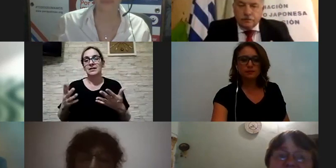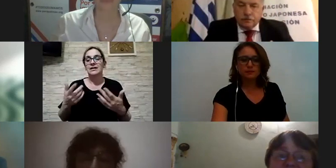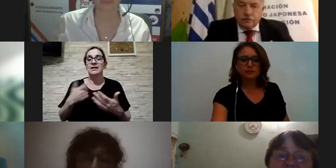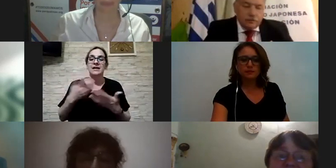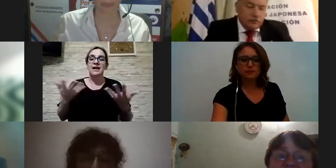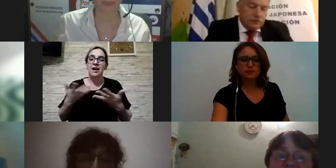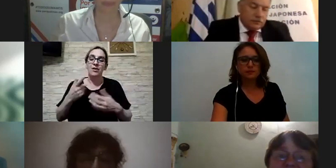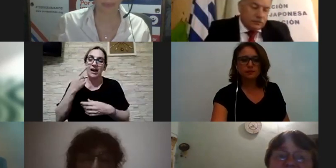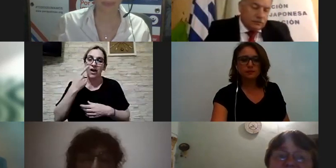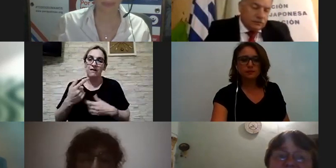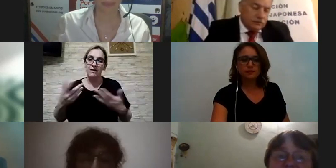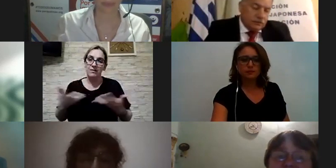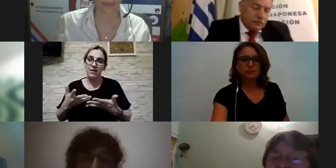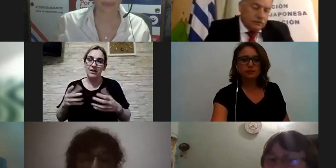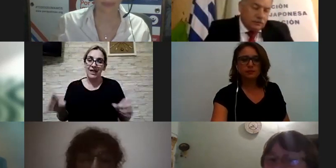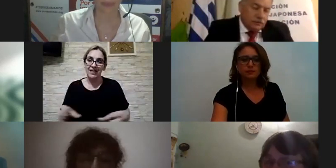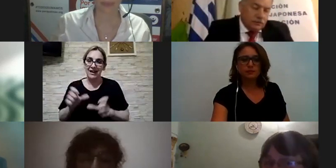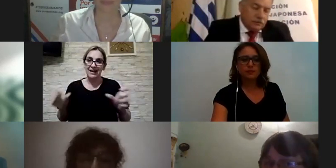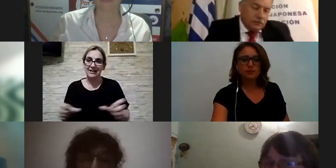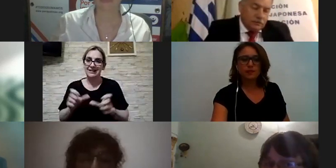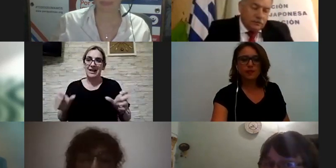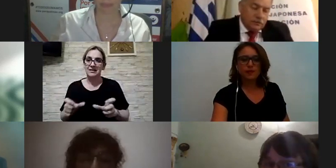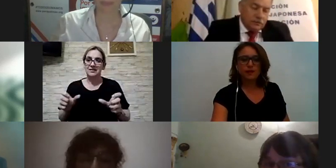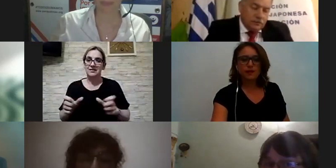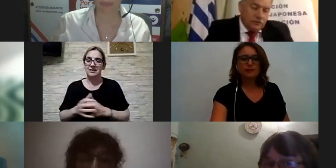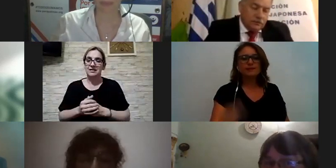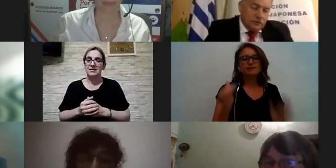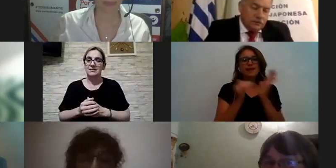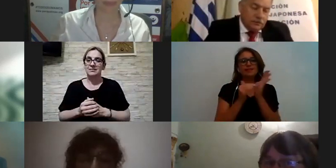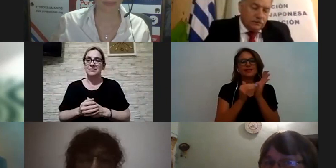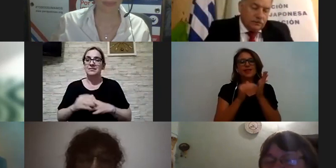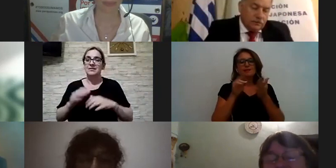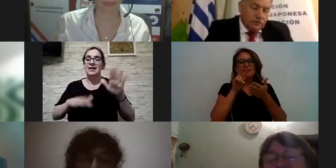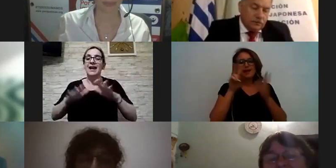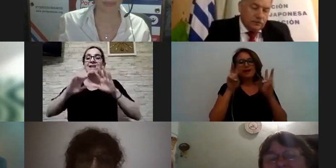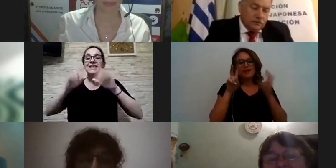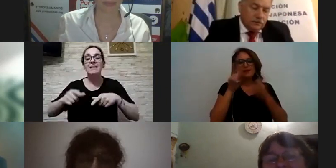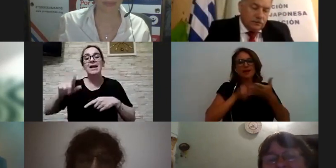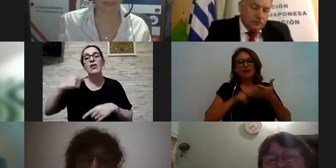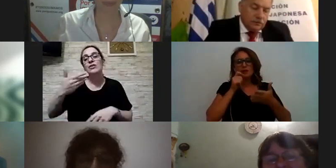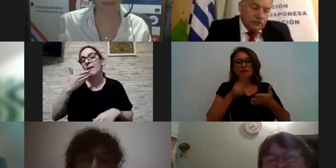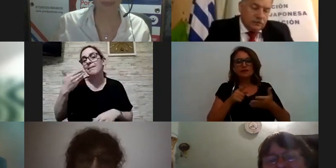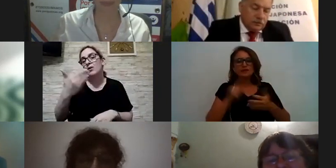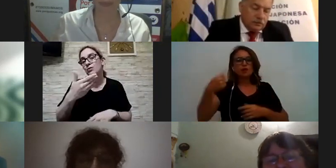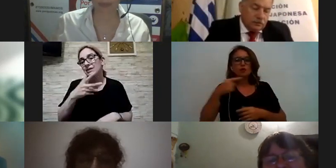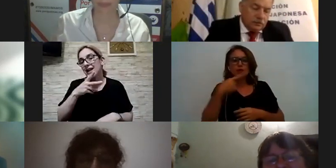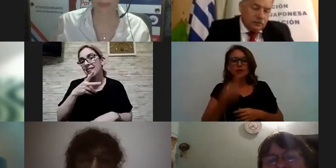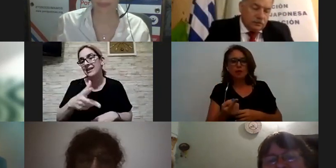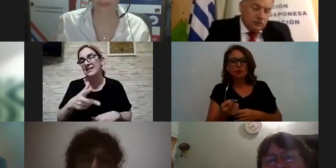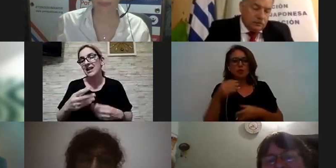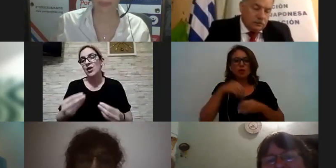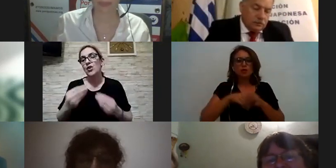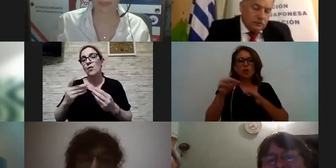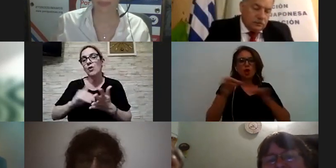lo que tiene que ver con con ventura con ventura fácil después también hay otra pregunta Ana que dice dentro de los objetivos proyectos